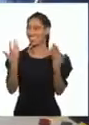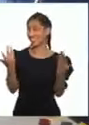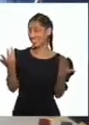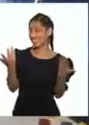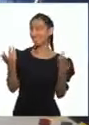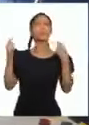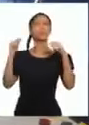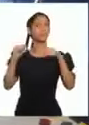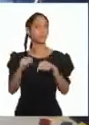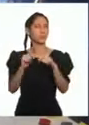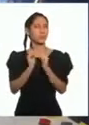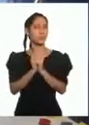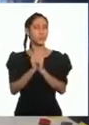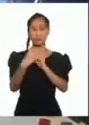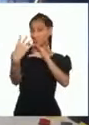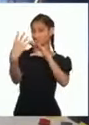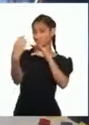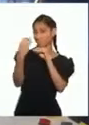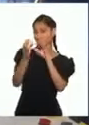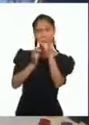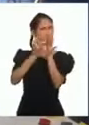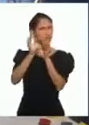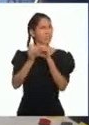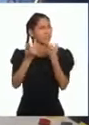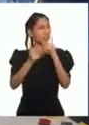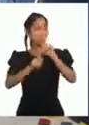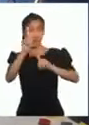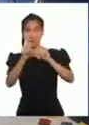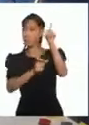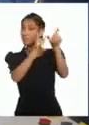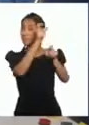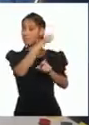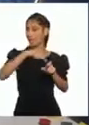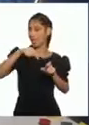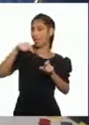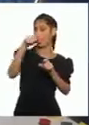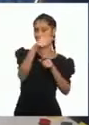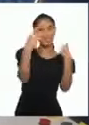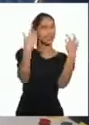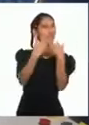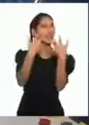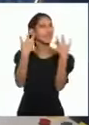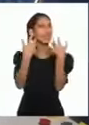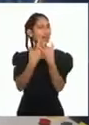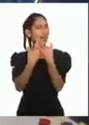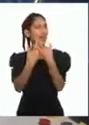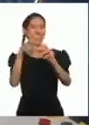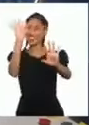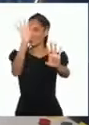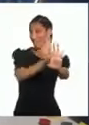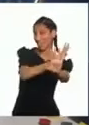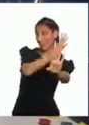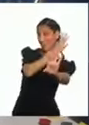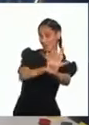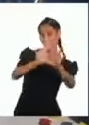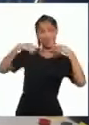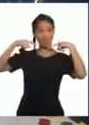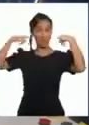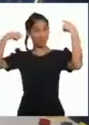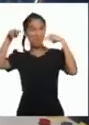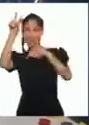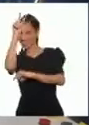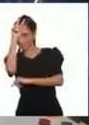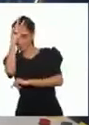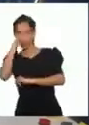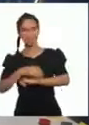Ahora vamos a conversar sobre algunos personajes representativos en la música popular de nuestro